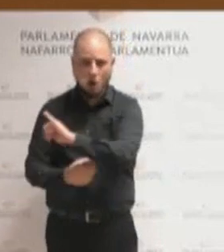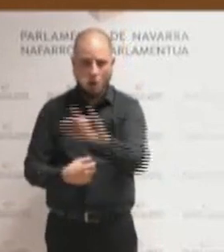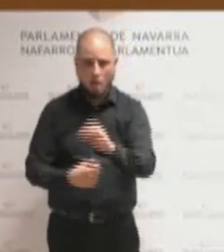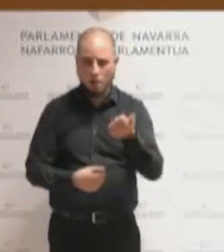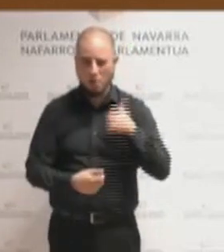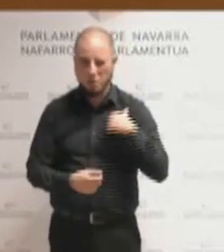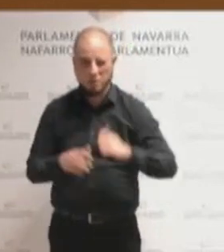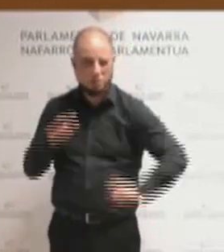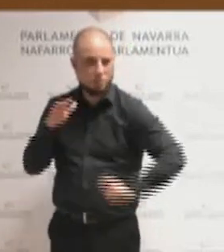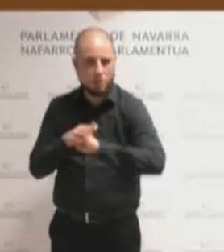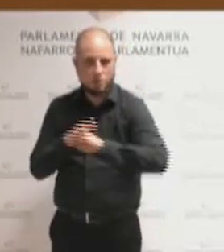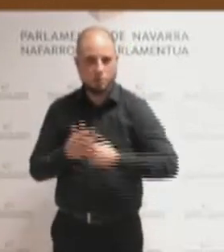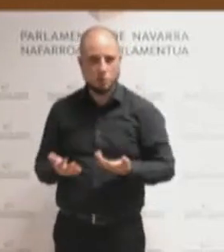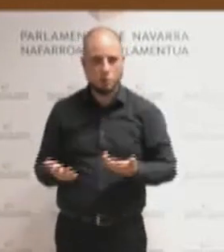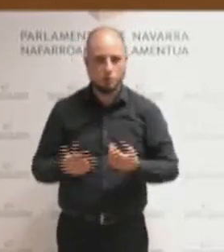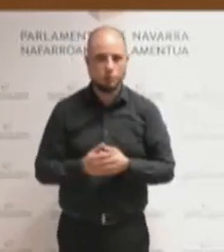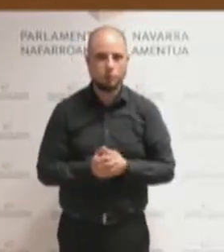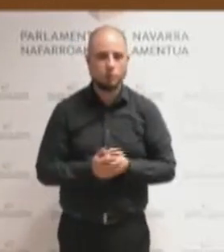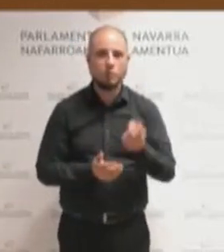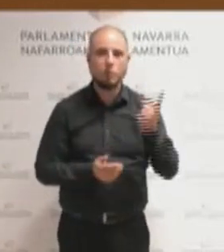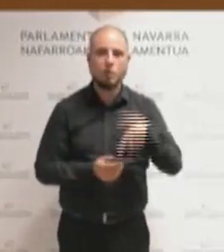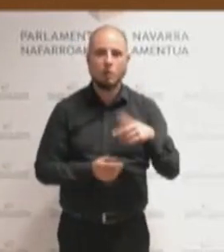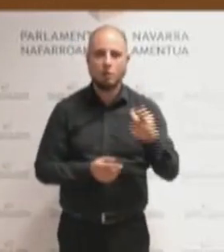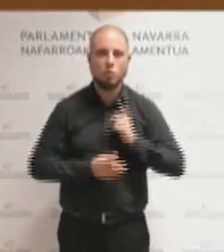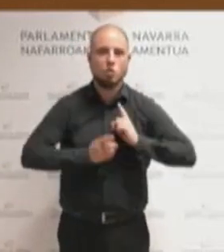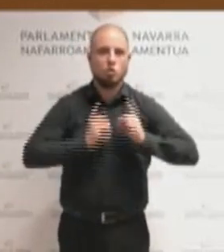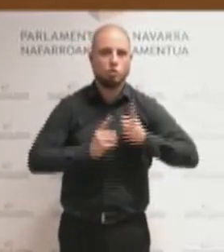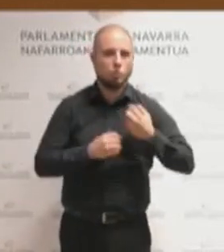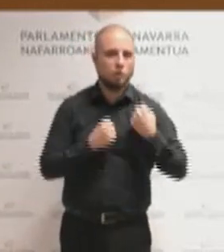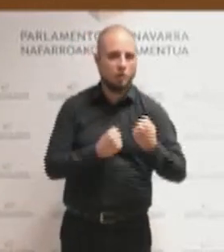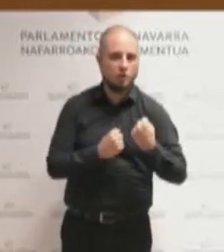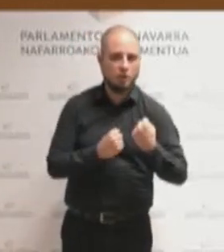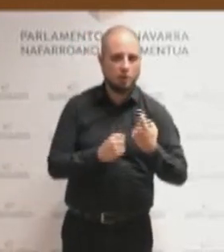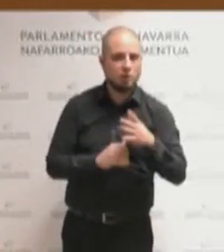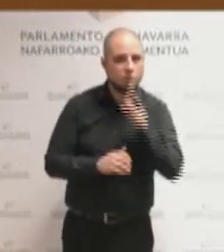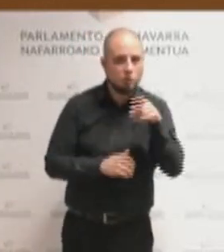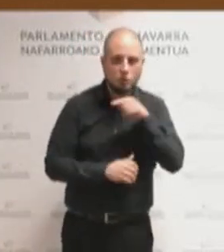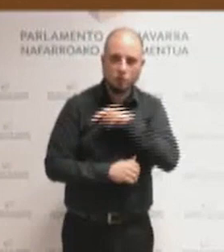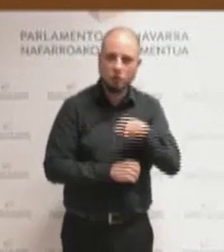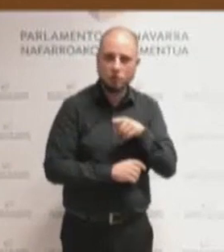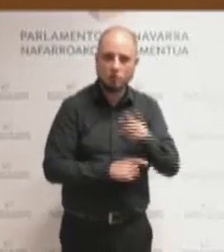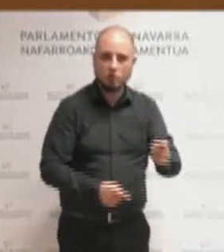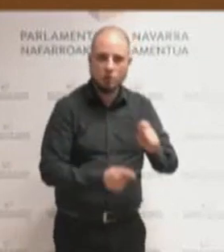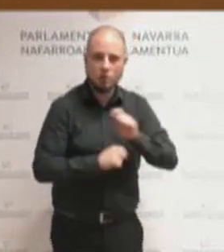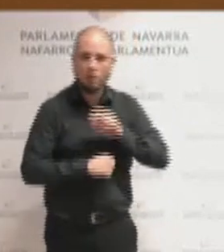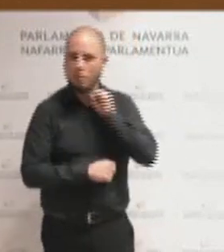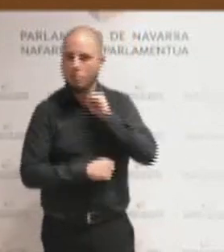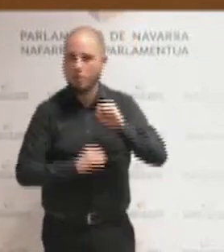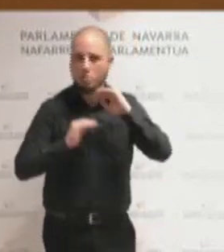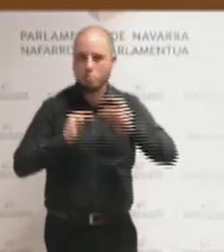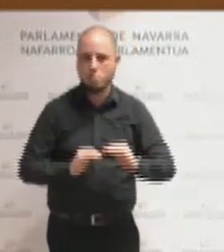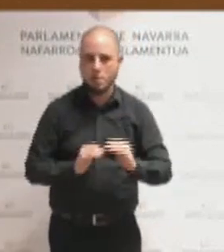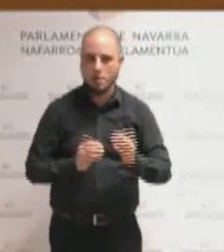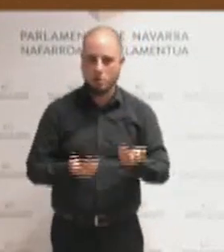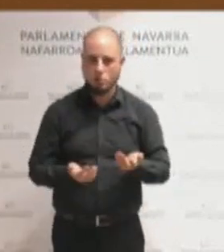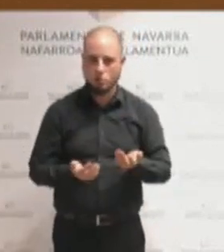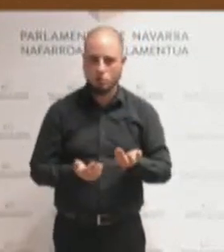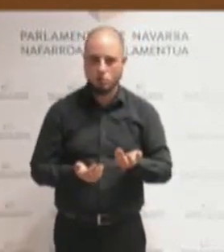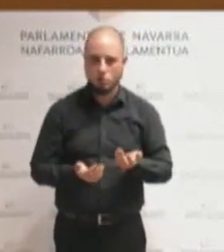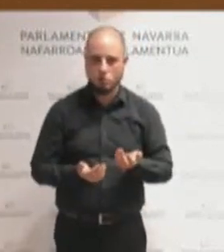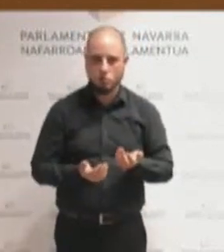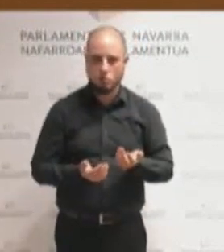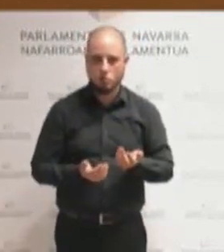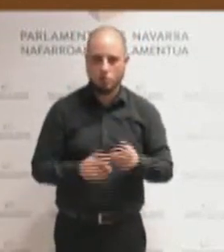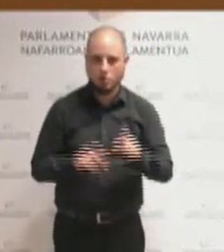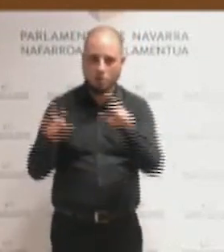Apostamos por la soberanía energética, porque nos hará ser menos dependientes de todas estas grandes